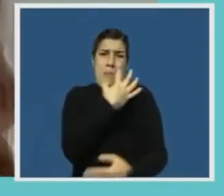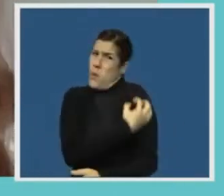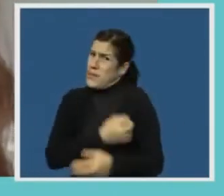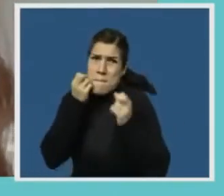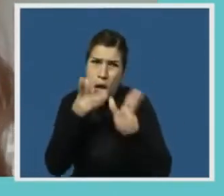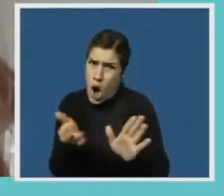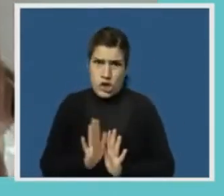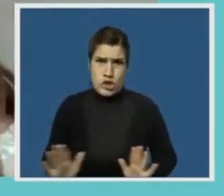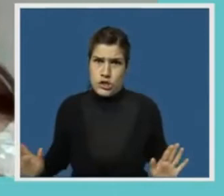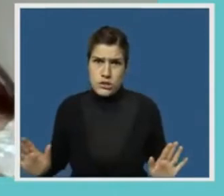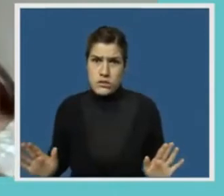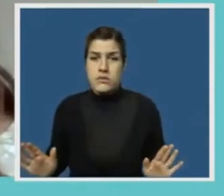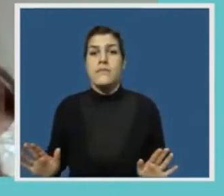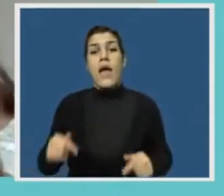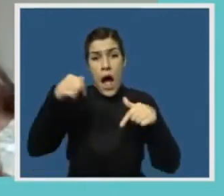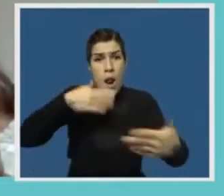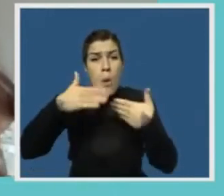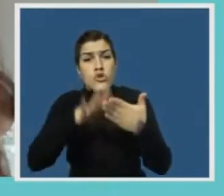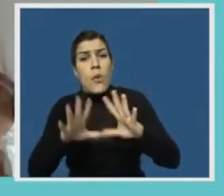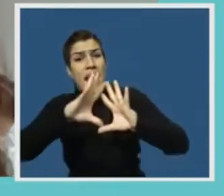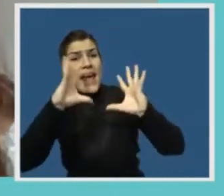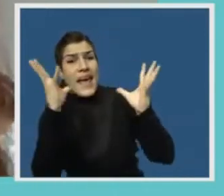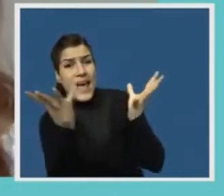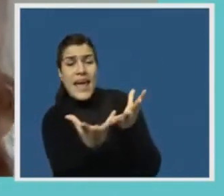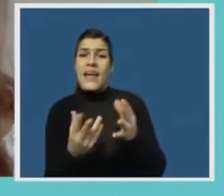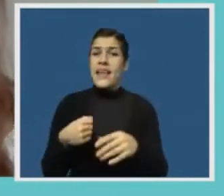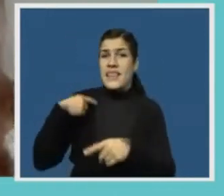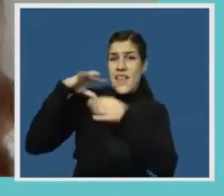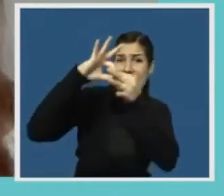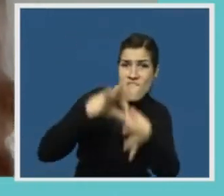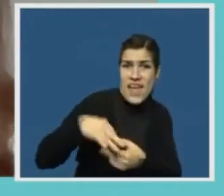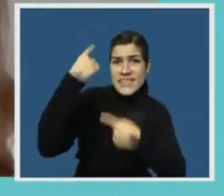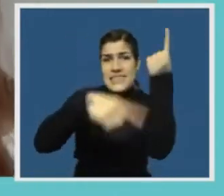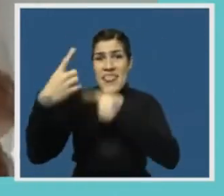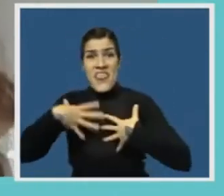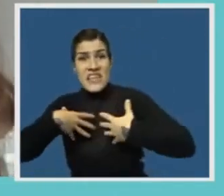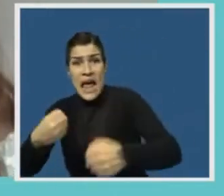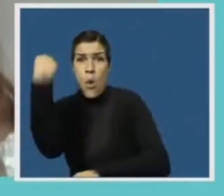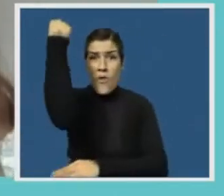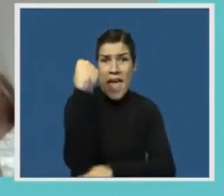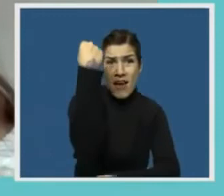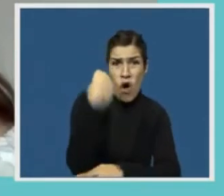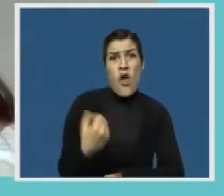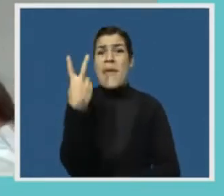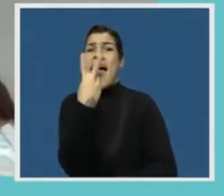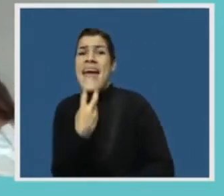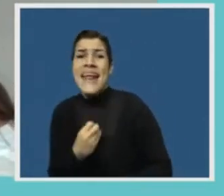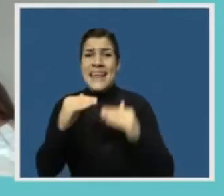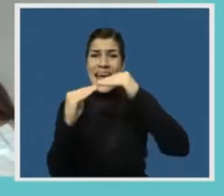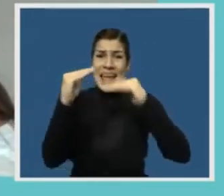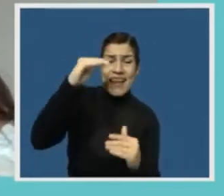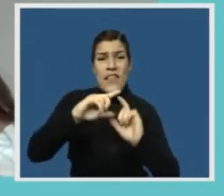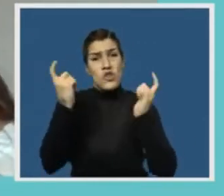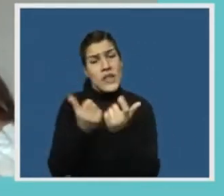debatiendo se trata de energía, de economía, de biodiversidad, de salud humana, de inequidad e injusticia social, de